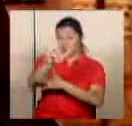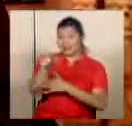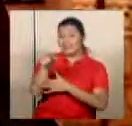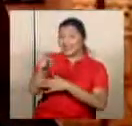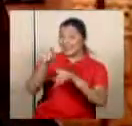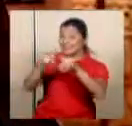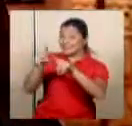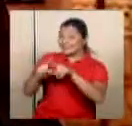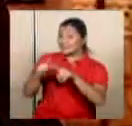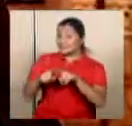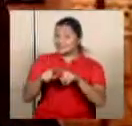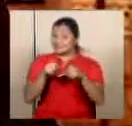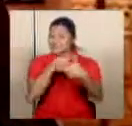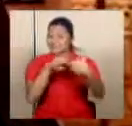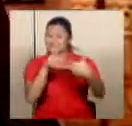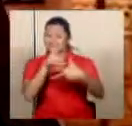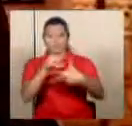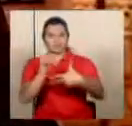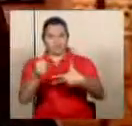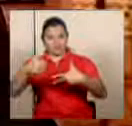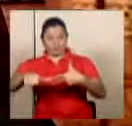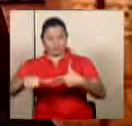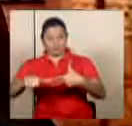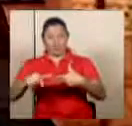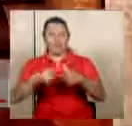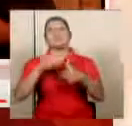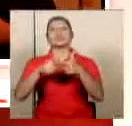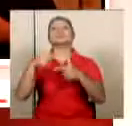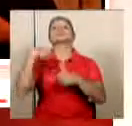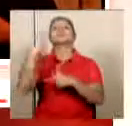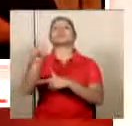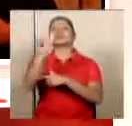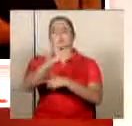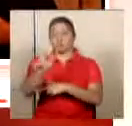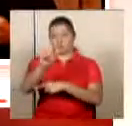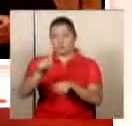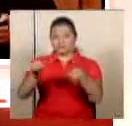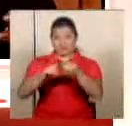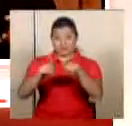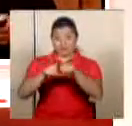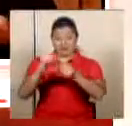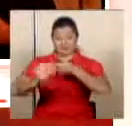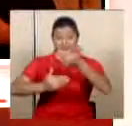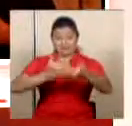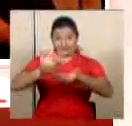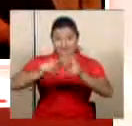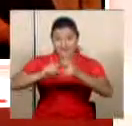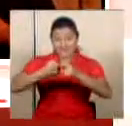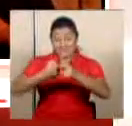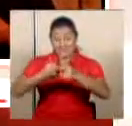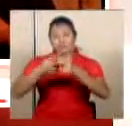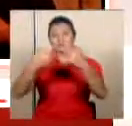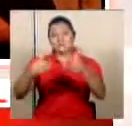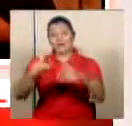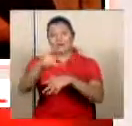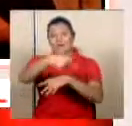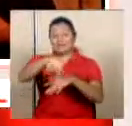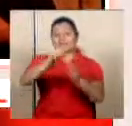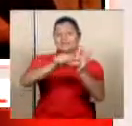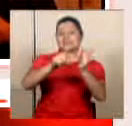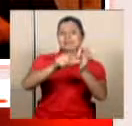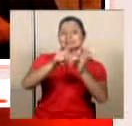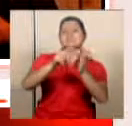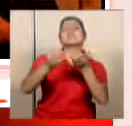varias apelaciones entonces repetir, también queda para el próximo lunes el trámite, el inicio ya del conocimiento del plenario del